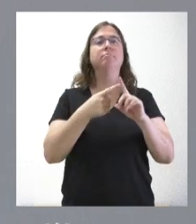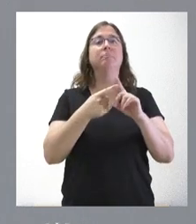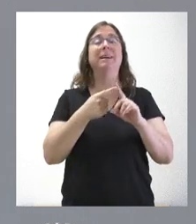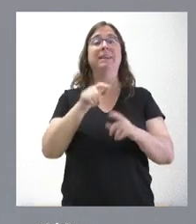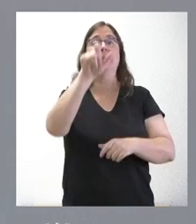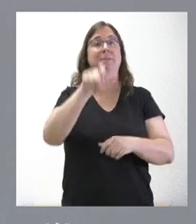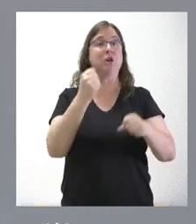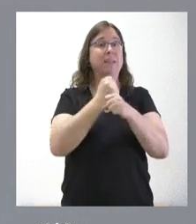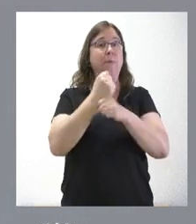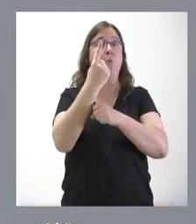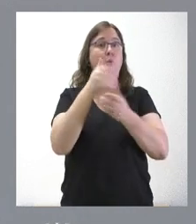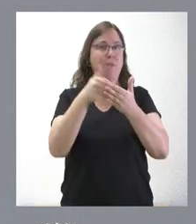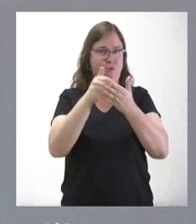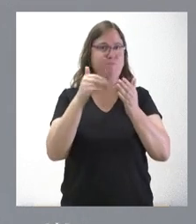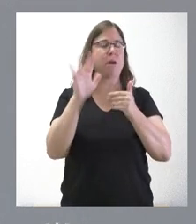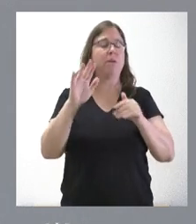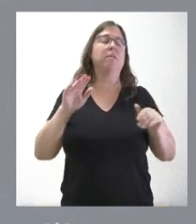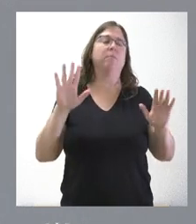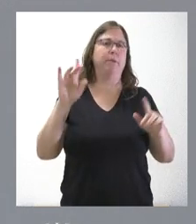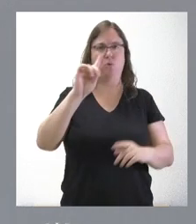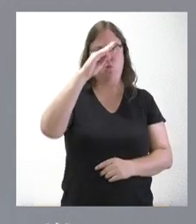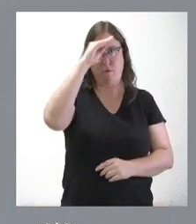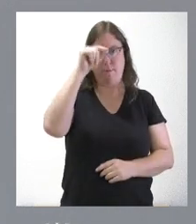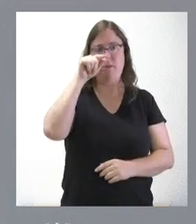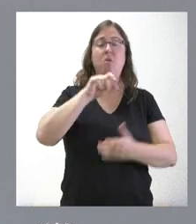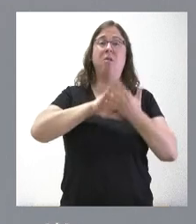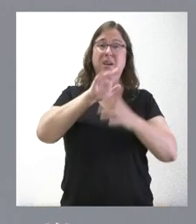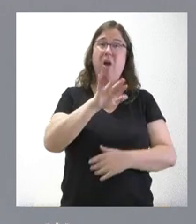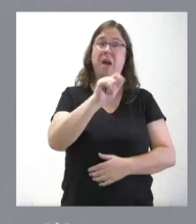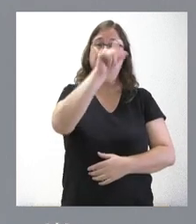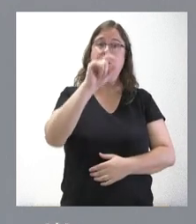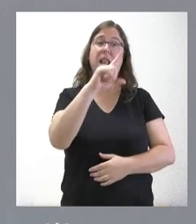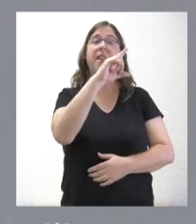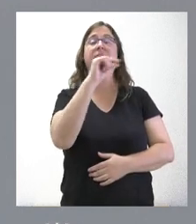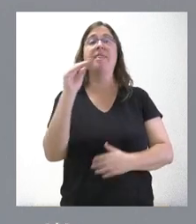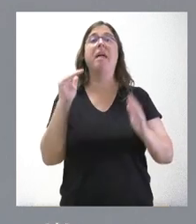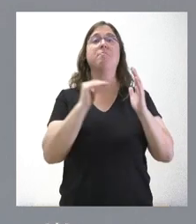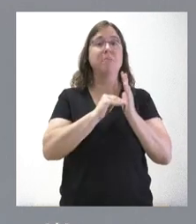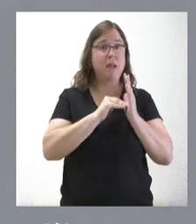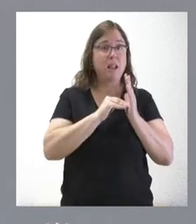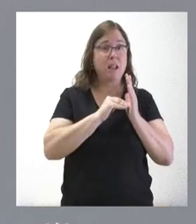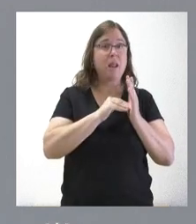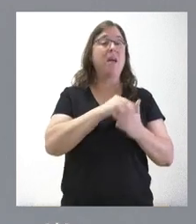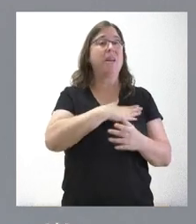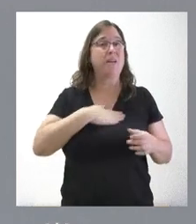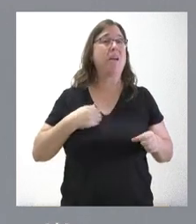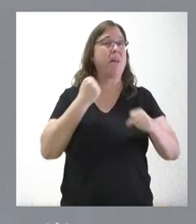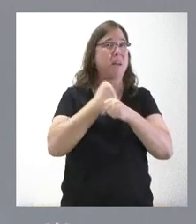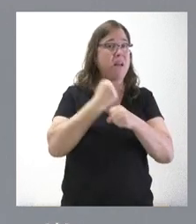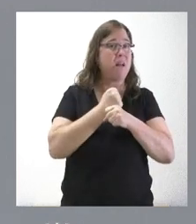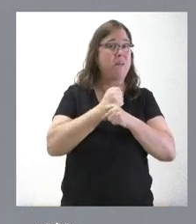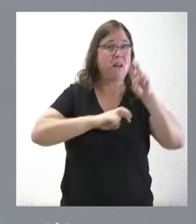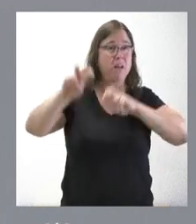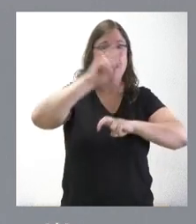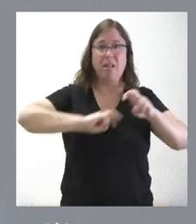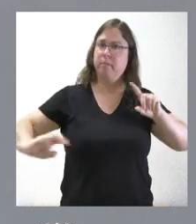personas ocupadas, no podemos olvidarnos que en Castilla y León todavía hay 100.000 personas que quieren tener un puesto de trabajo y no lo encuentran.